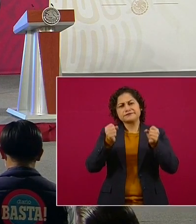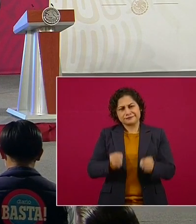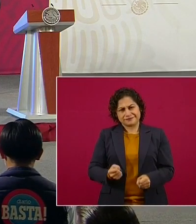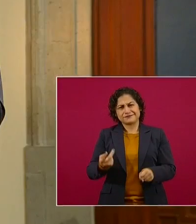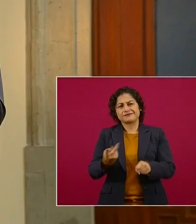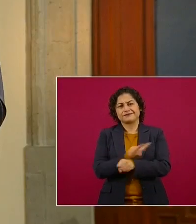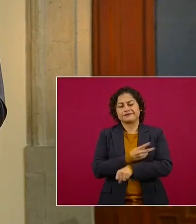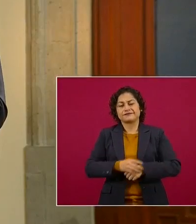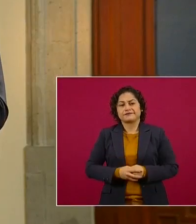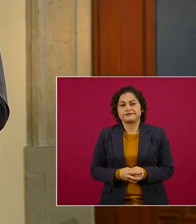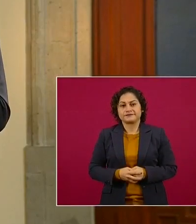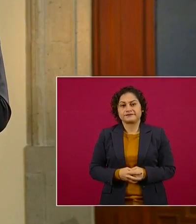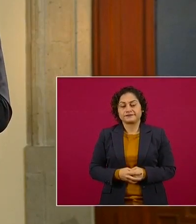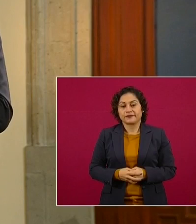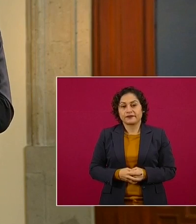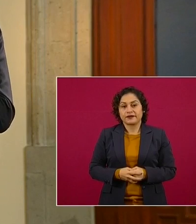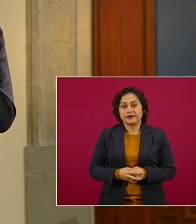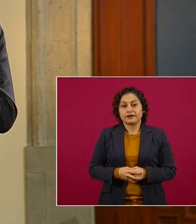Seis.